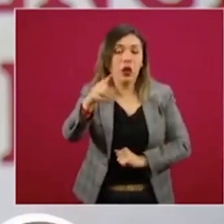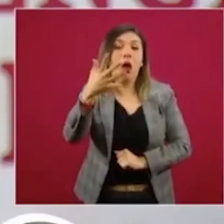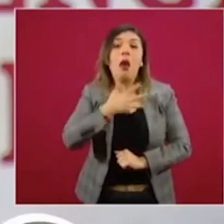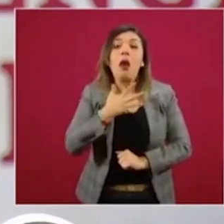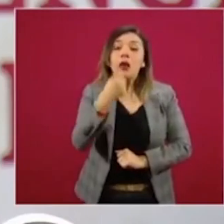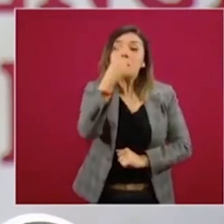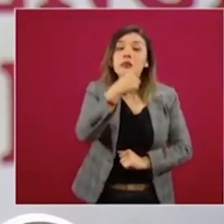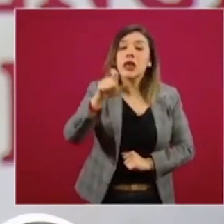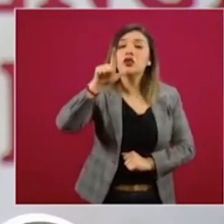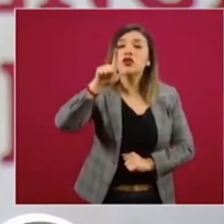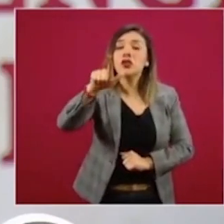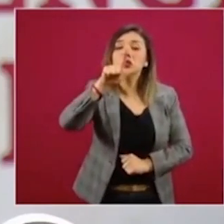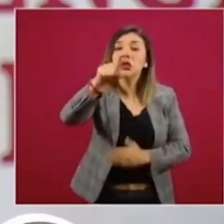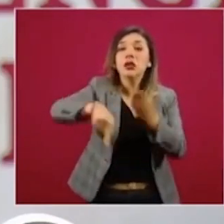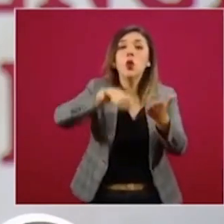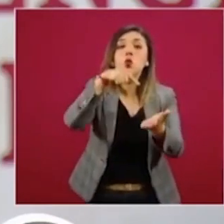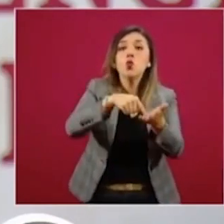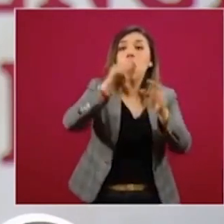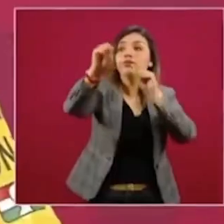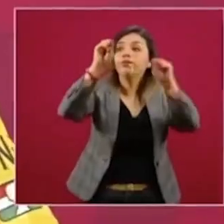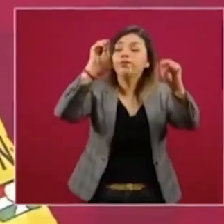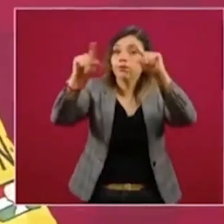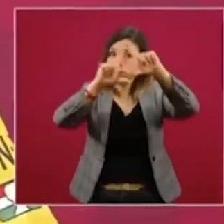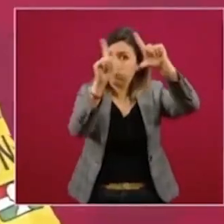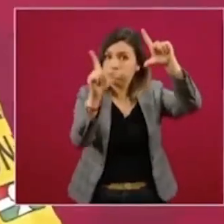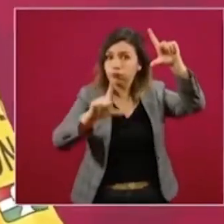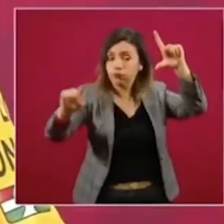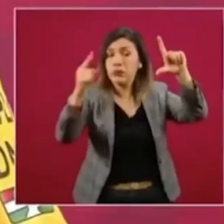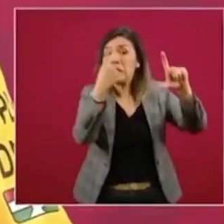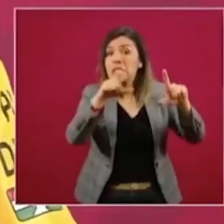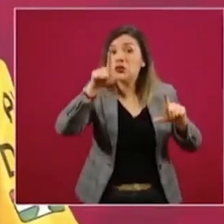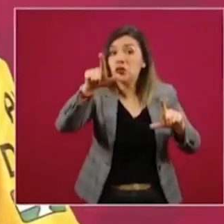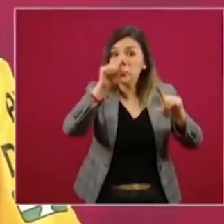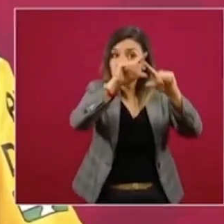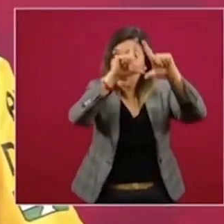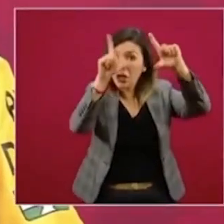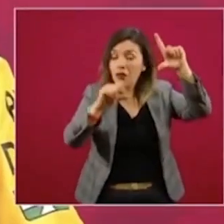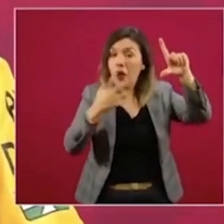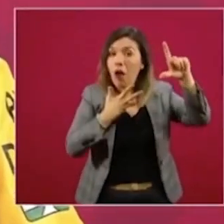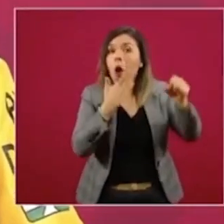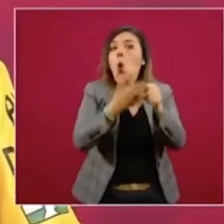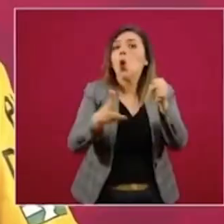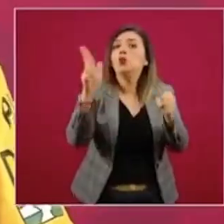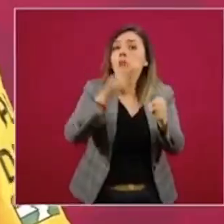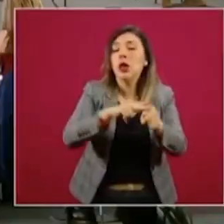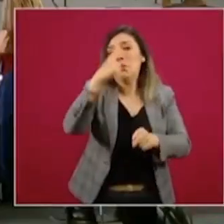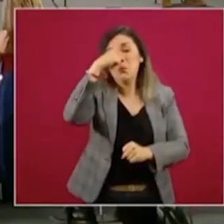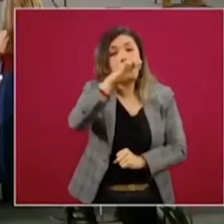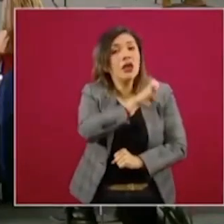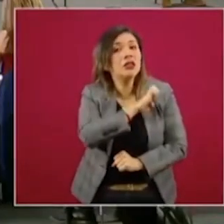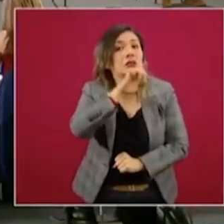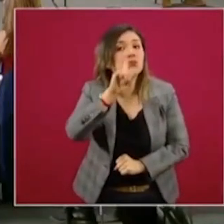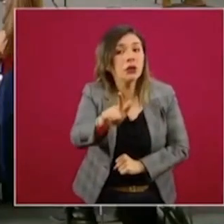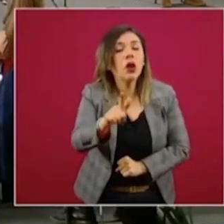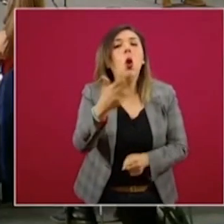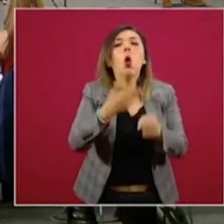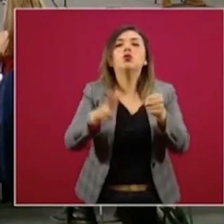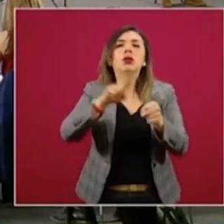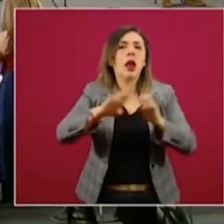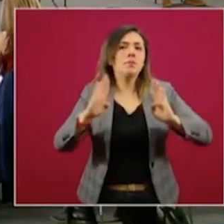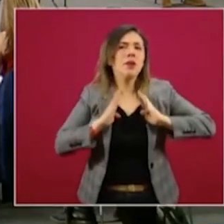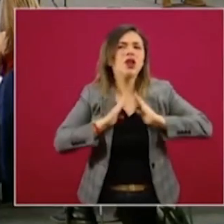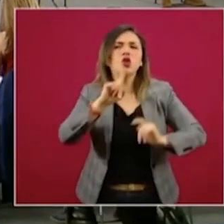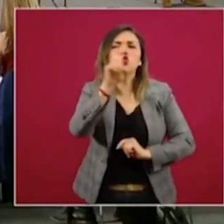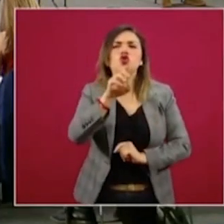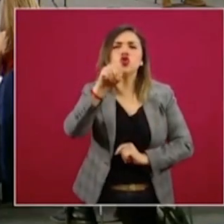117 instalaciones en toda la República Mexicana, que son hospitales de especialización, hospitales militares de